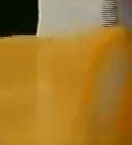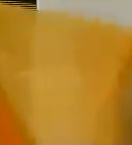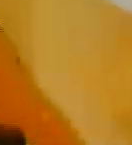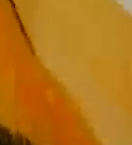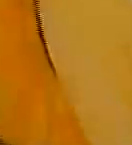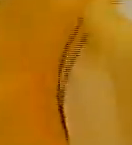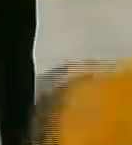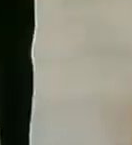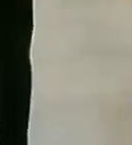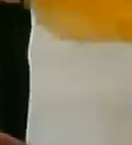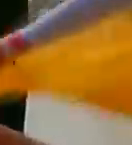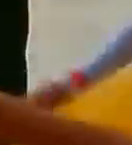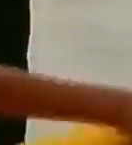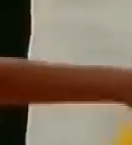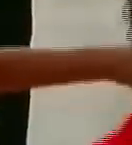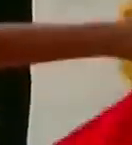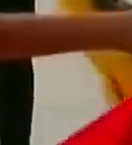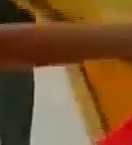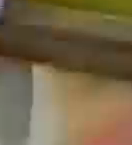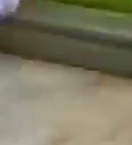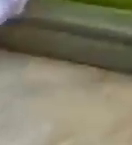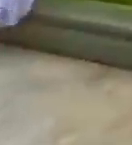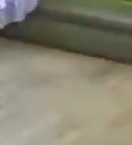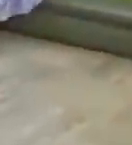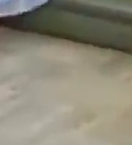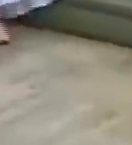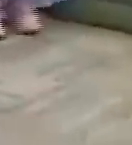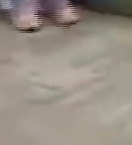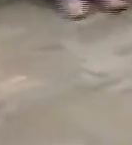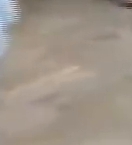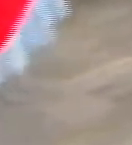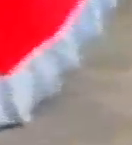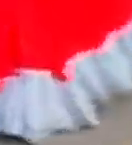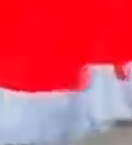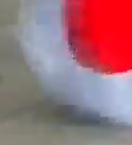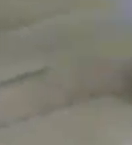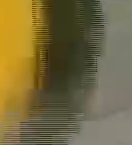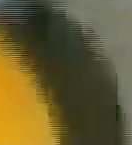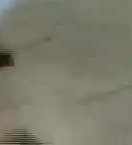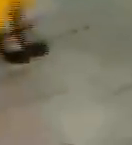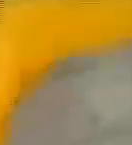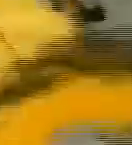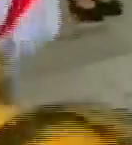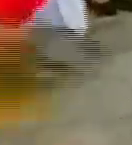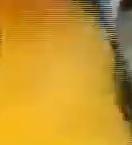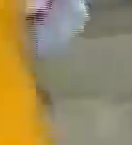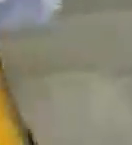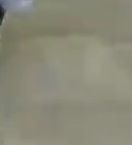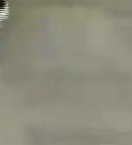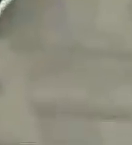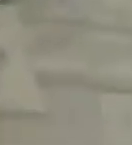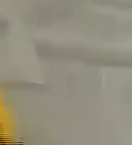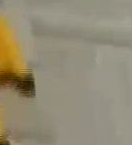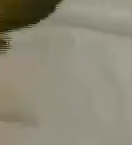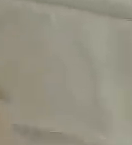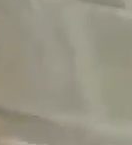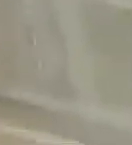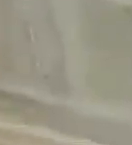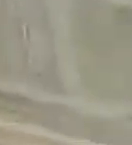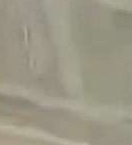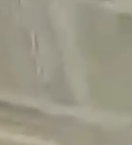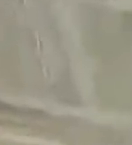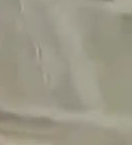bailes representativos de nuestro país y vienen desde el Estado Carabobo el Centro Artístico de la Danza